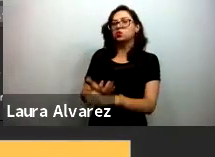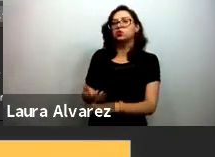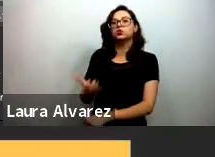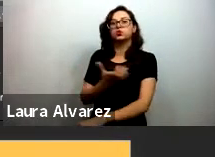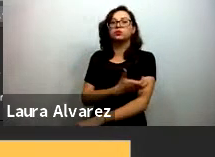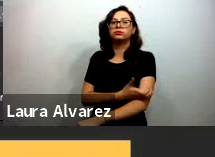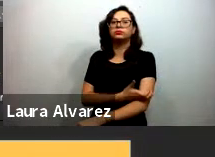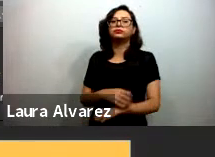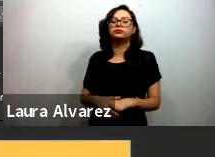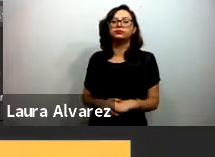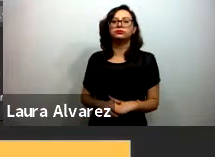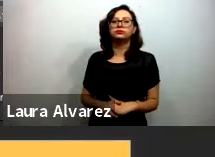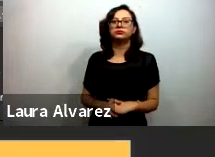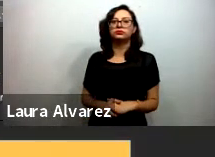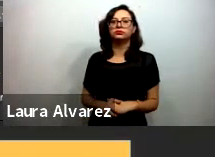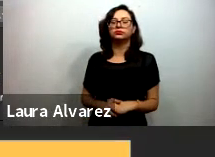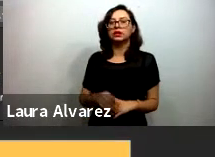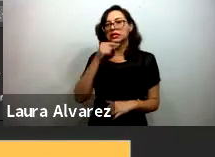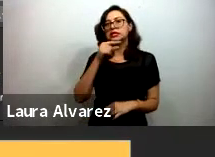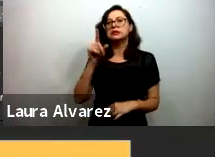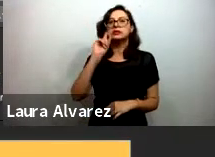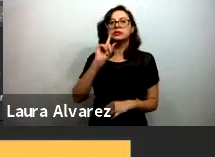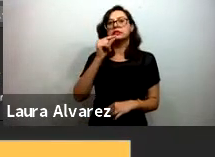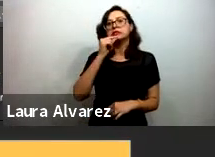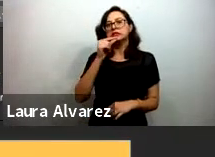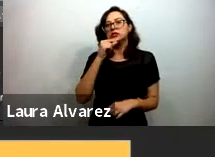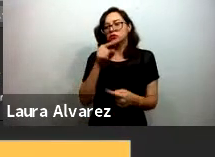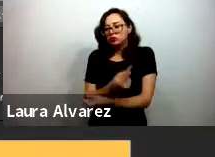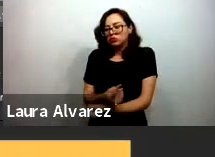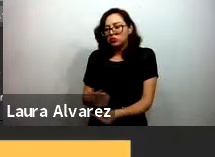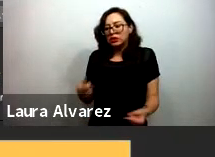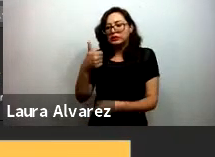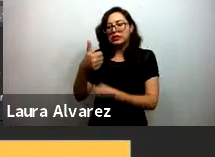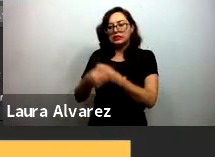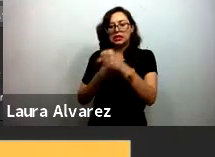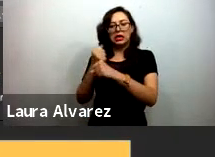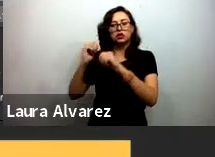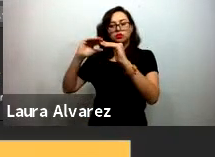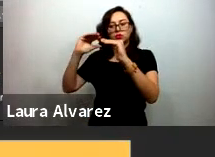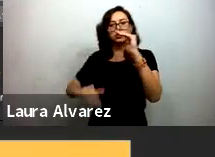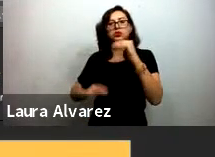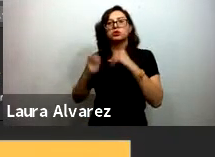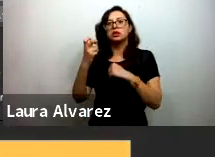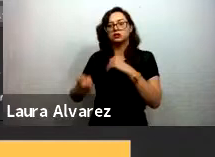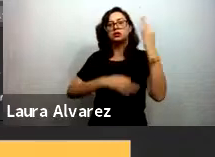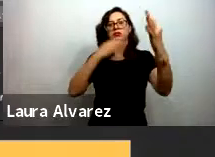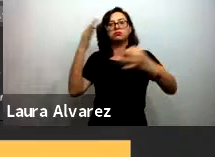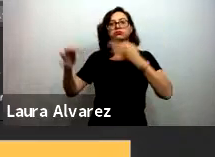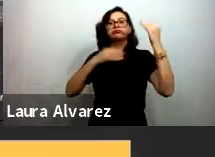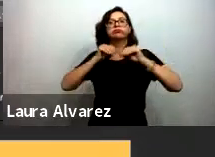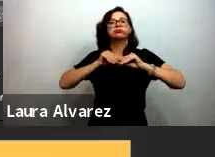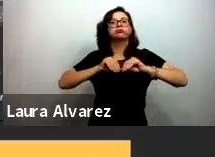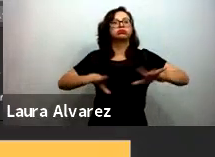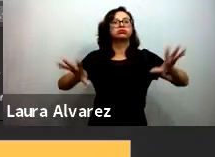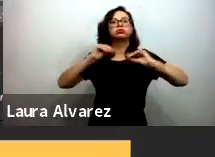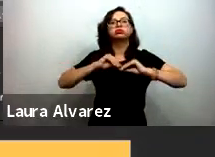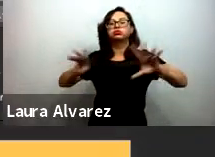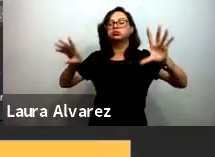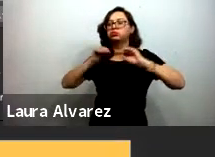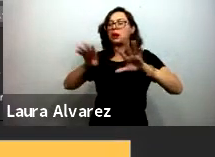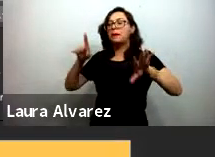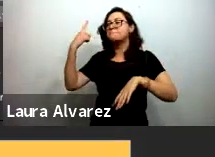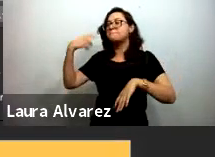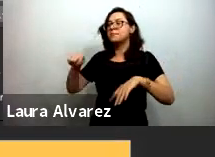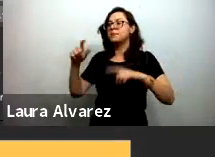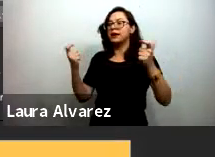acompañamiento de niñas y niños en primera infancia este es un ejemplo de la campaña que lanzamos para obtener donaciones